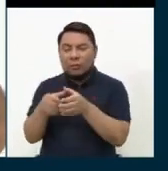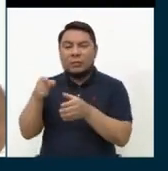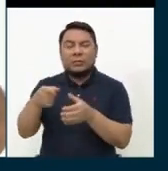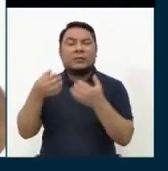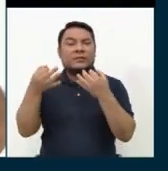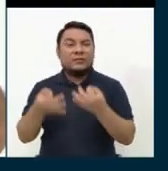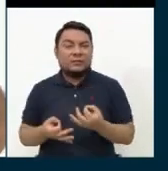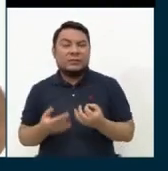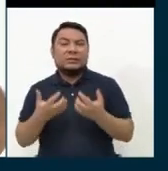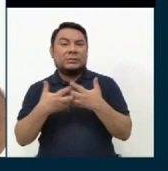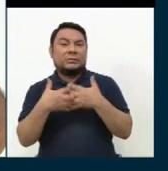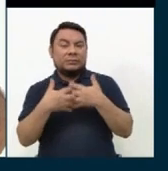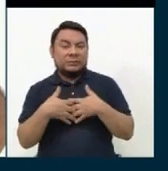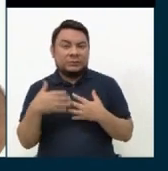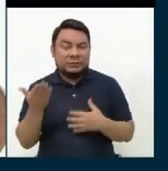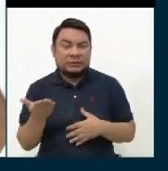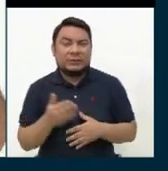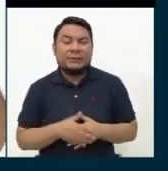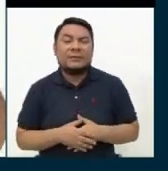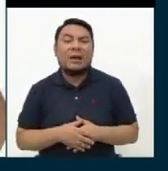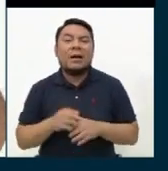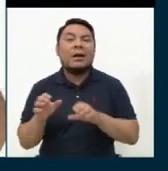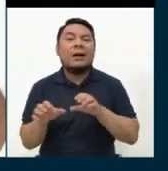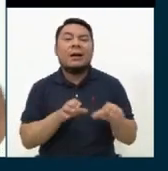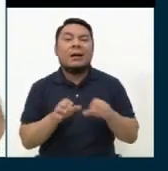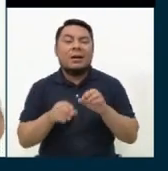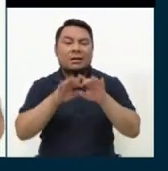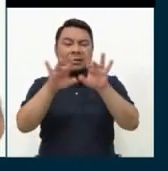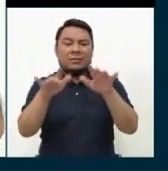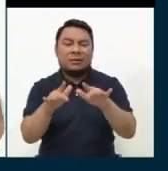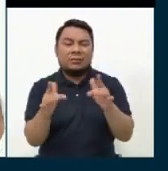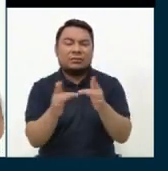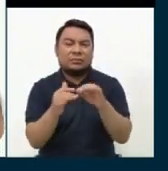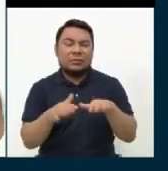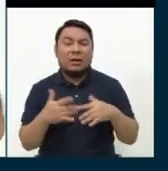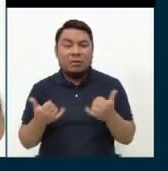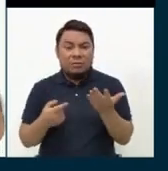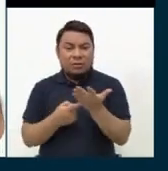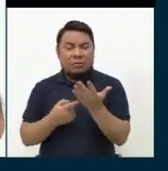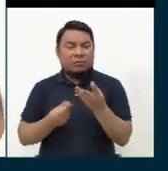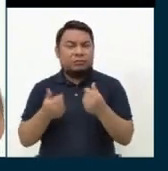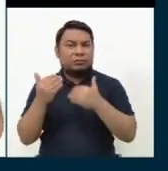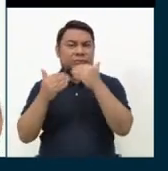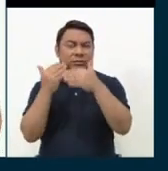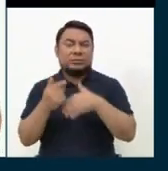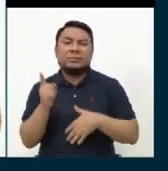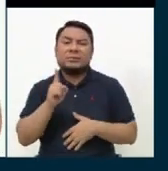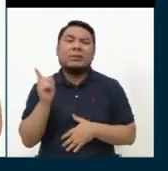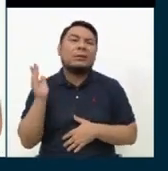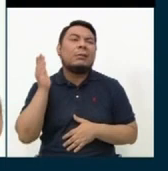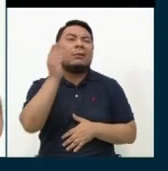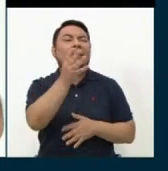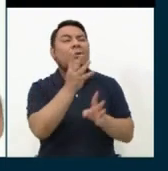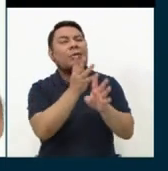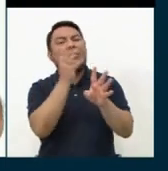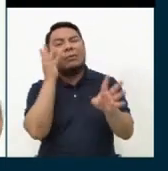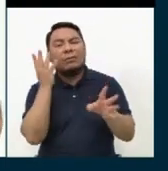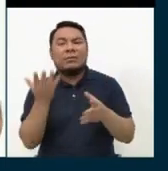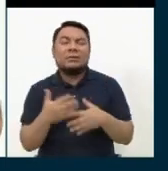formalización de los empresarios, se le haga digitalmente. Ahora que la ciencia está adelantada, ya para que no vayan ellos a hacer cola,